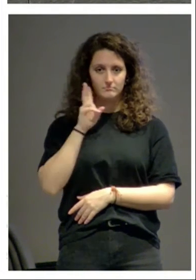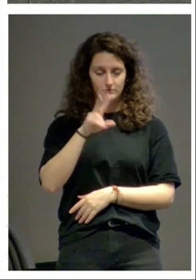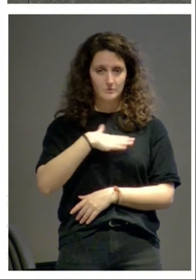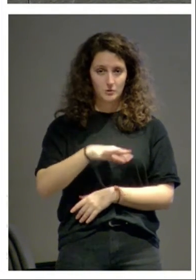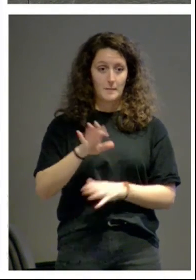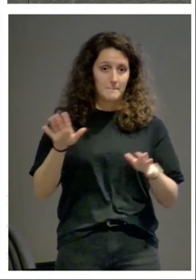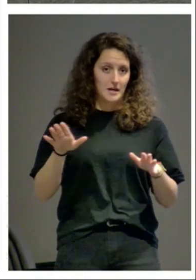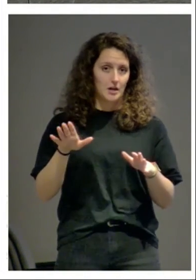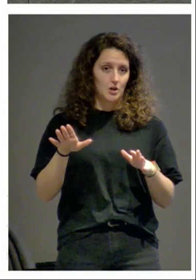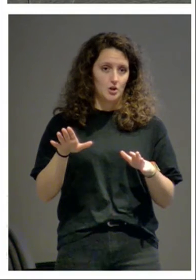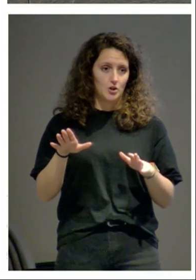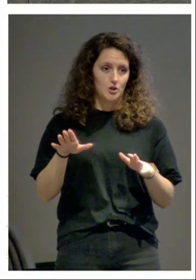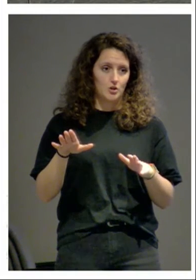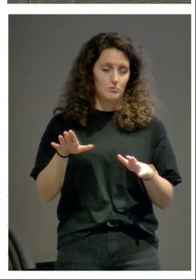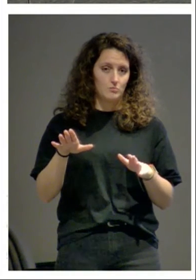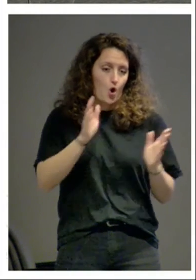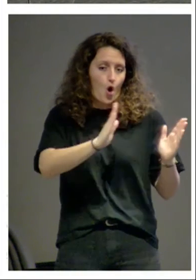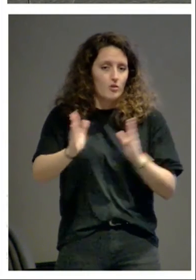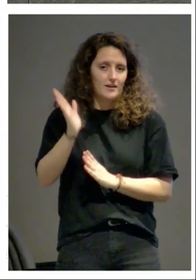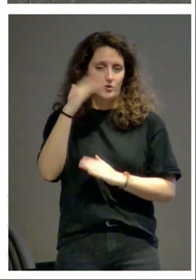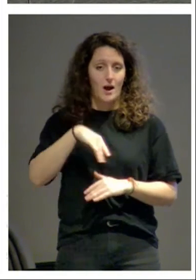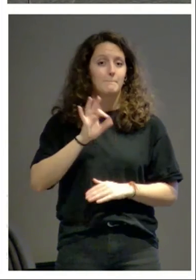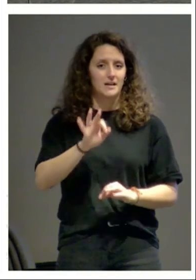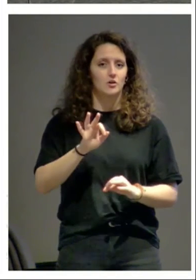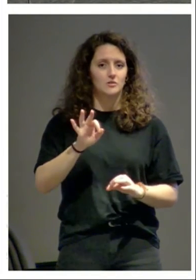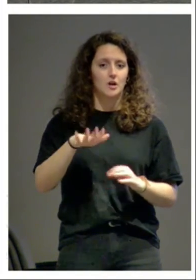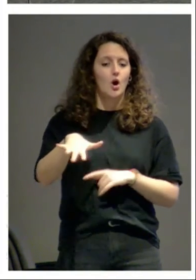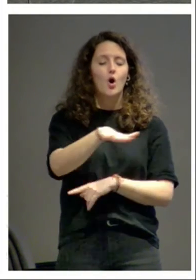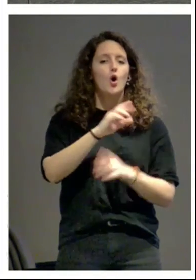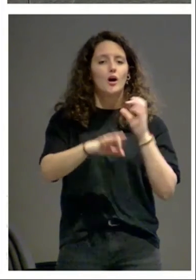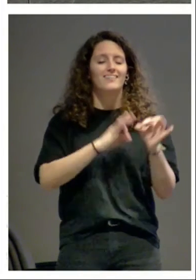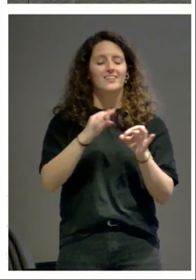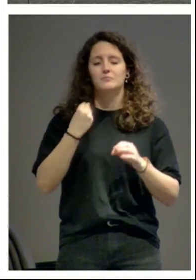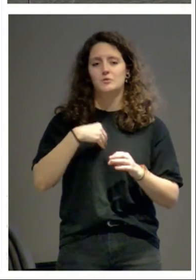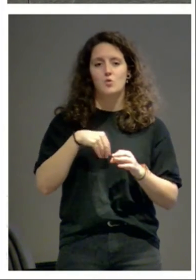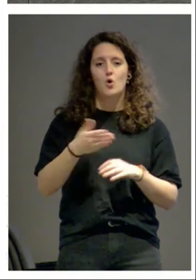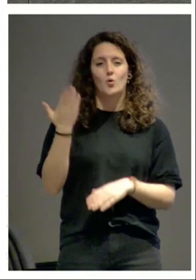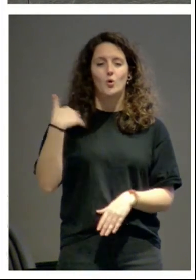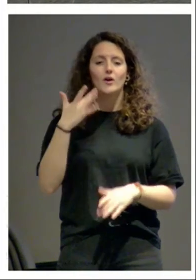no tienen el orden la regularidad pero es una disposición de origen románico